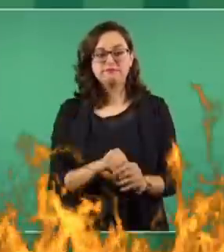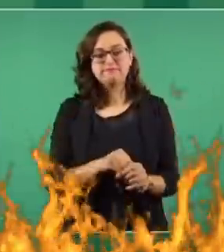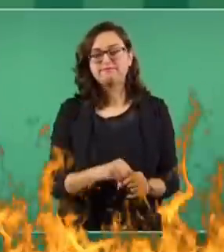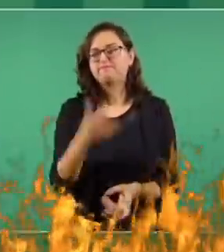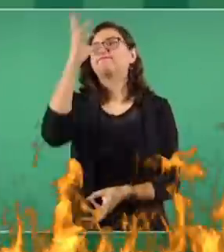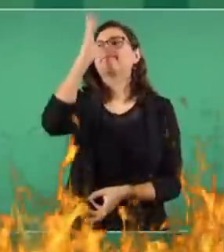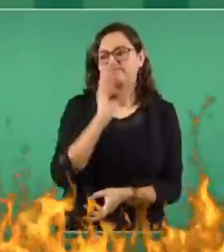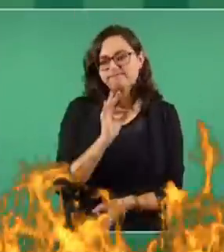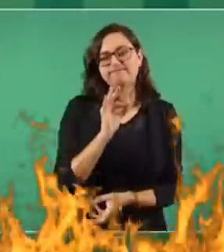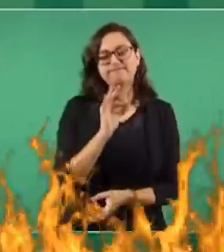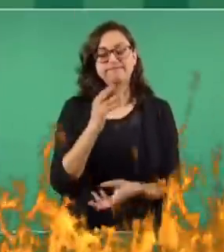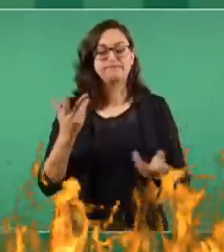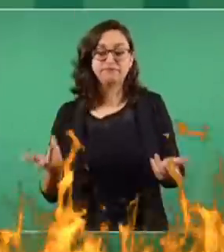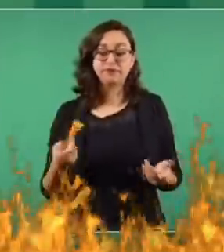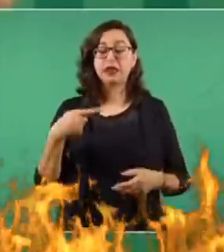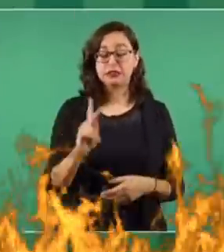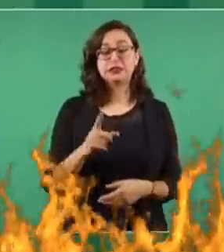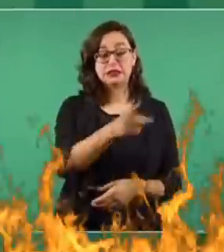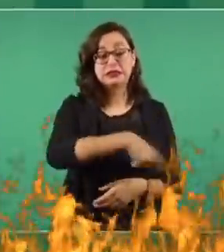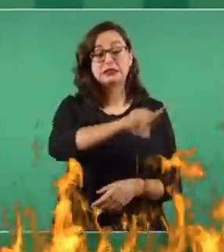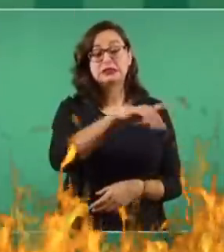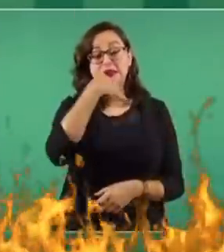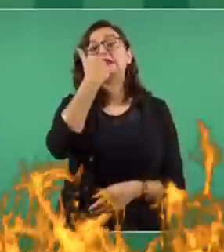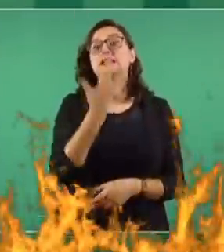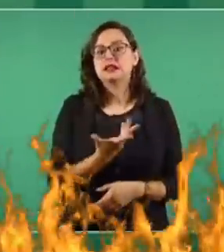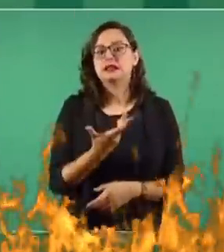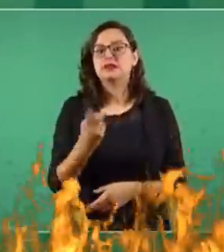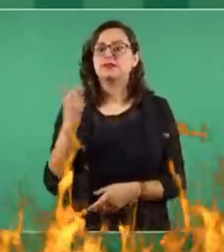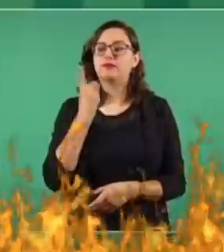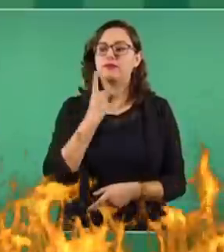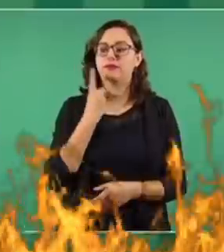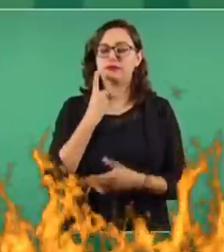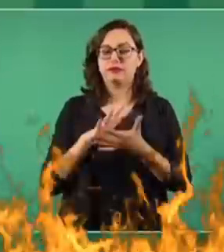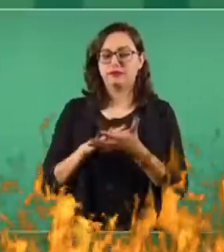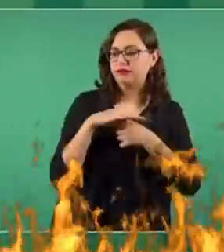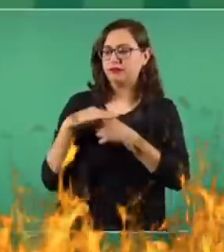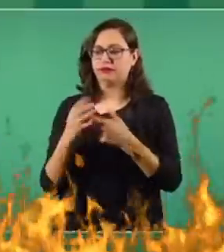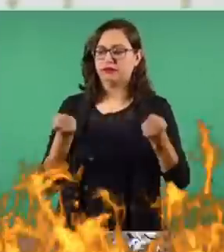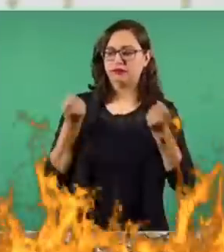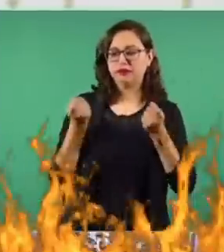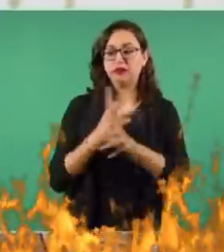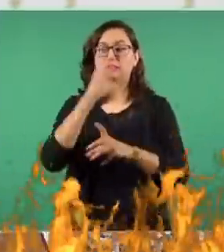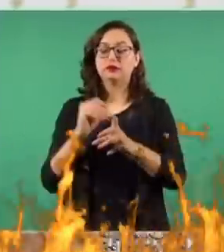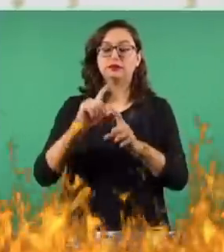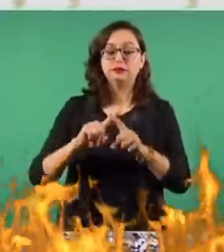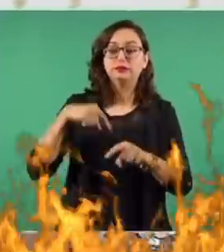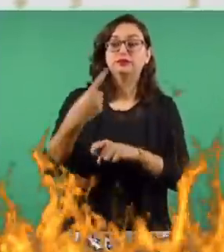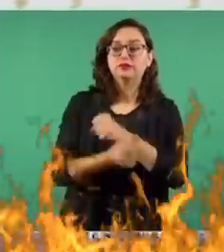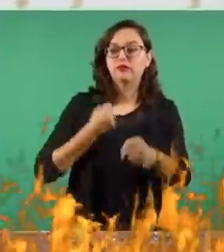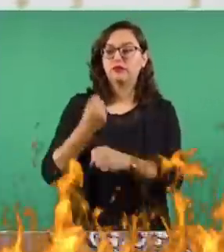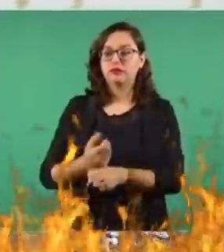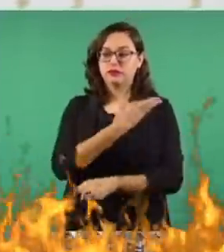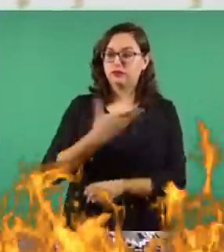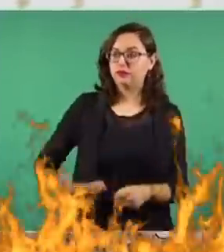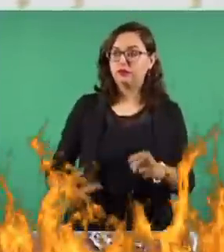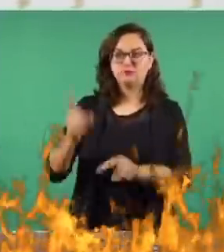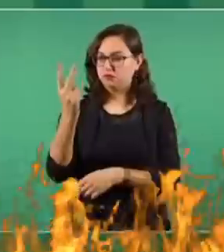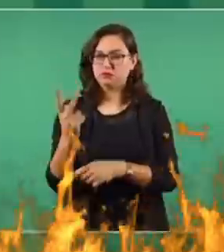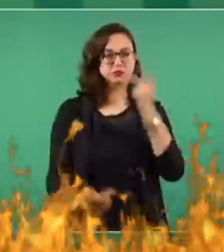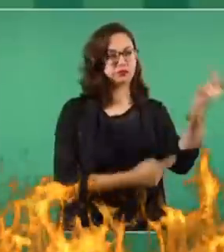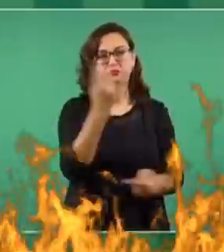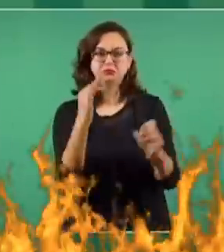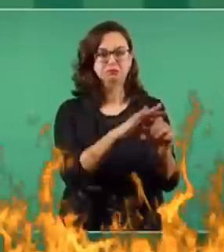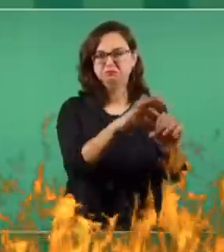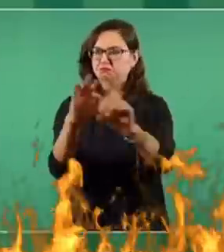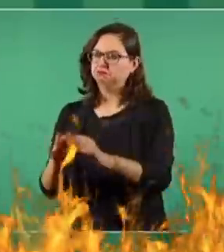Pero su plan era, tenemos la mayoría y luego vamos a la revocación del mandato. Y le quitamos la presidencia.